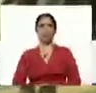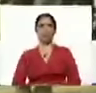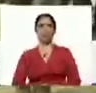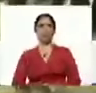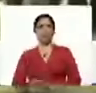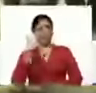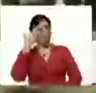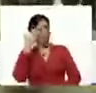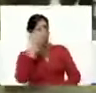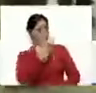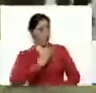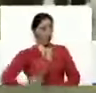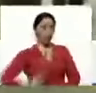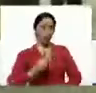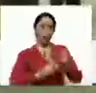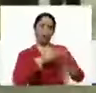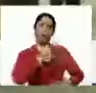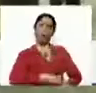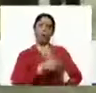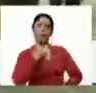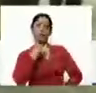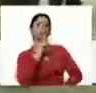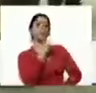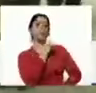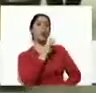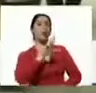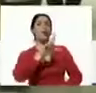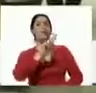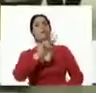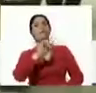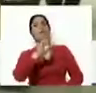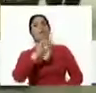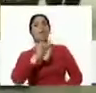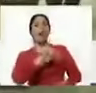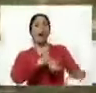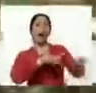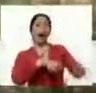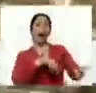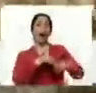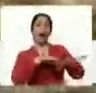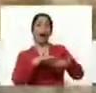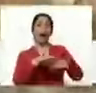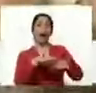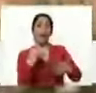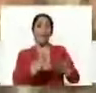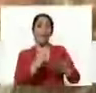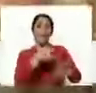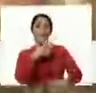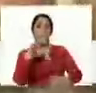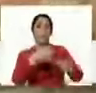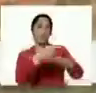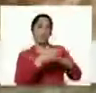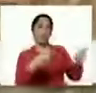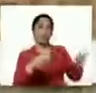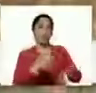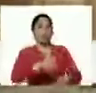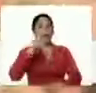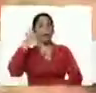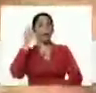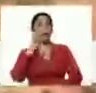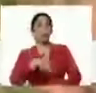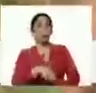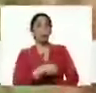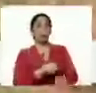Hola, presidente, ¿cómo está? Mire, mi nombre es Elvira Chirino. El año pasado AgroCoged me financió 20 hectáreas de arroz y